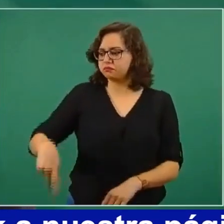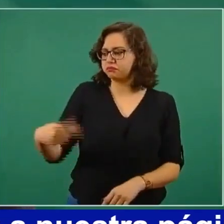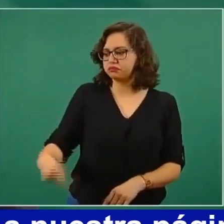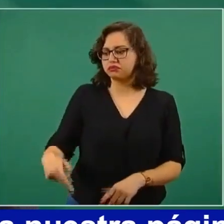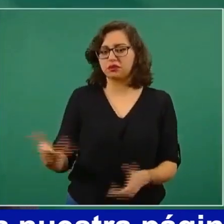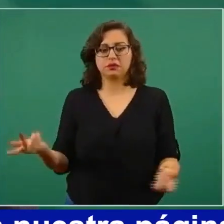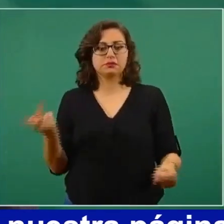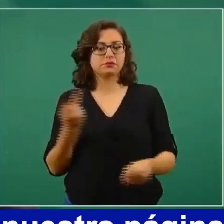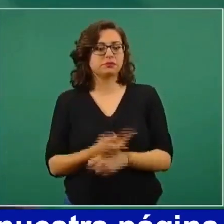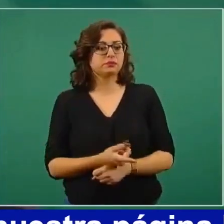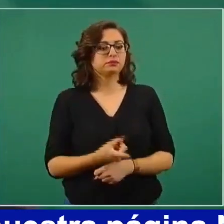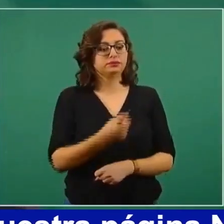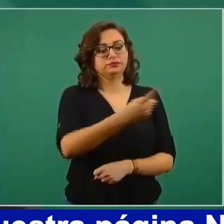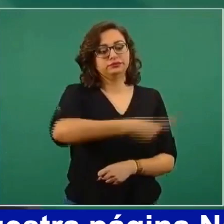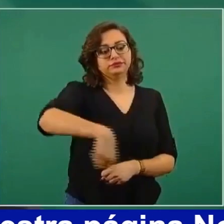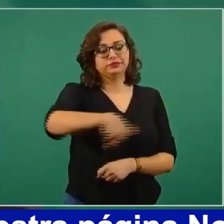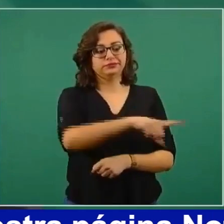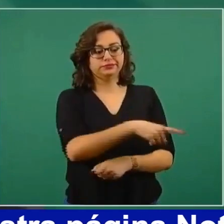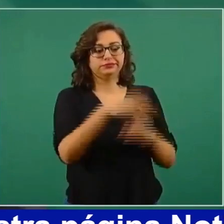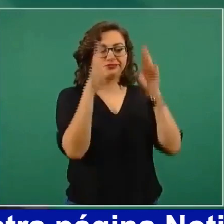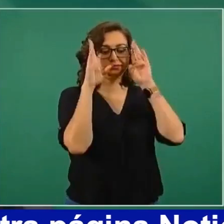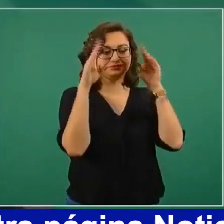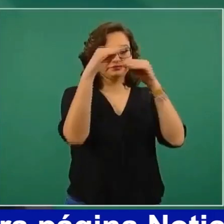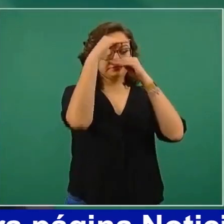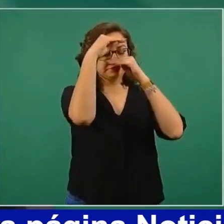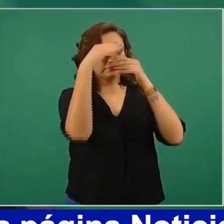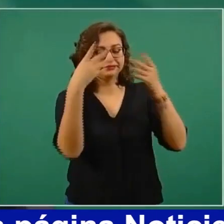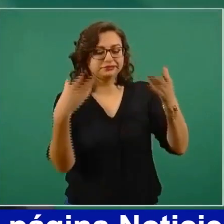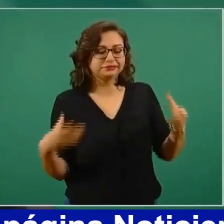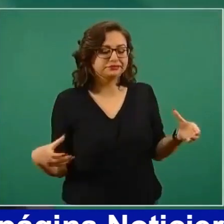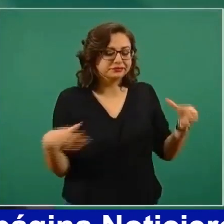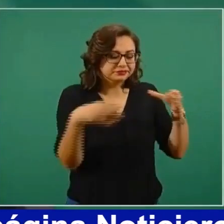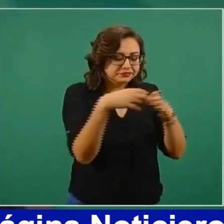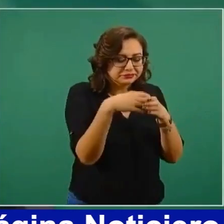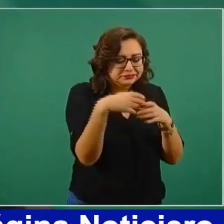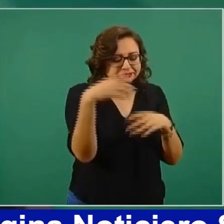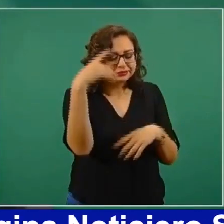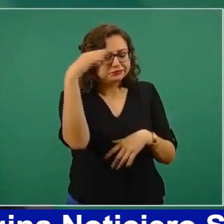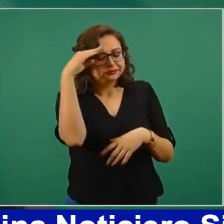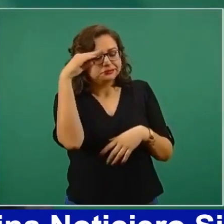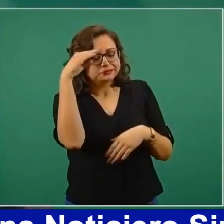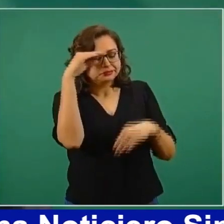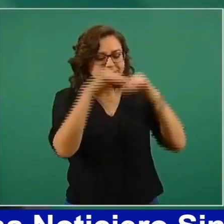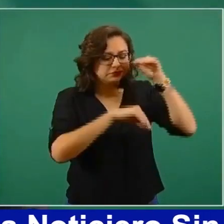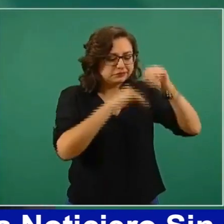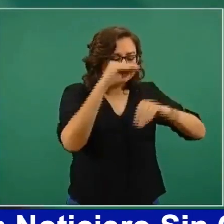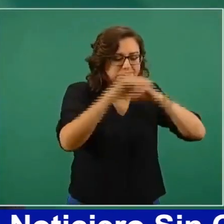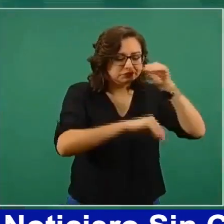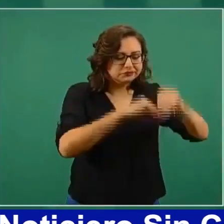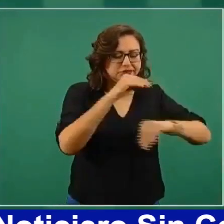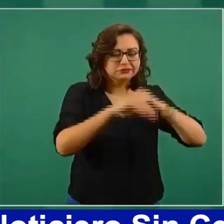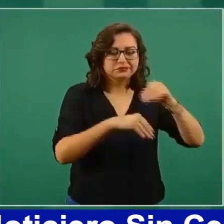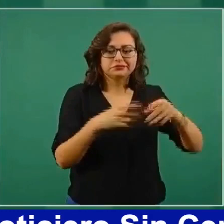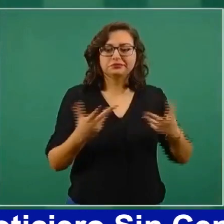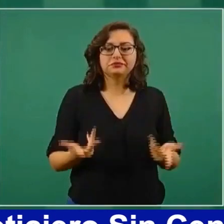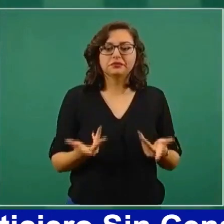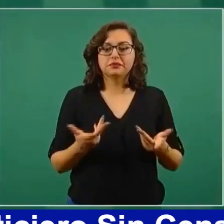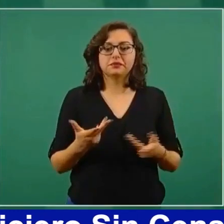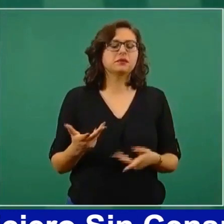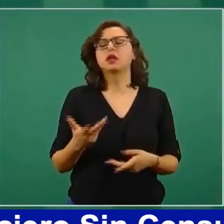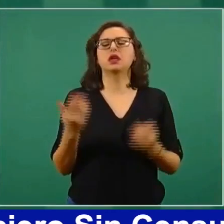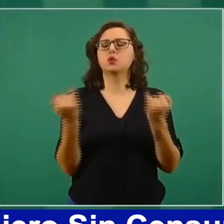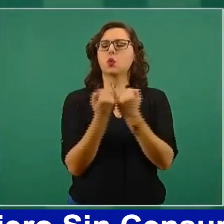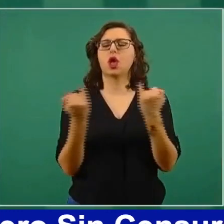las presas y luego fue el auge de las hidroeléctricas, de las grandes